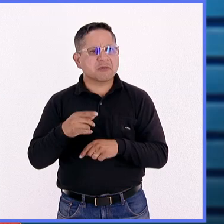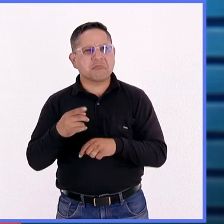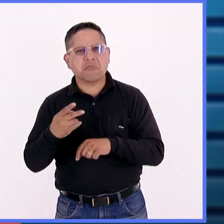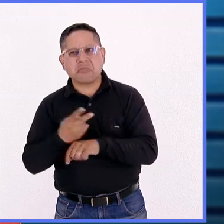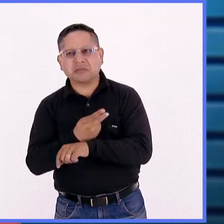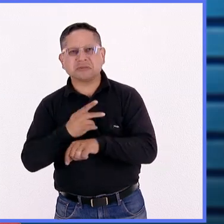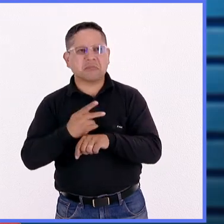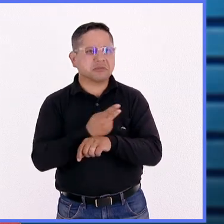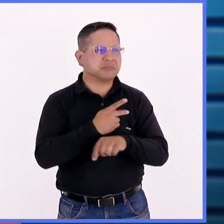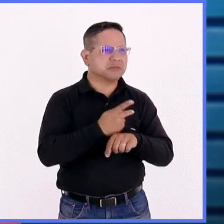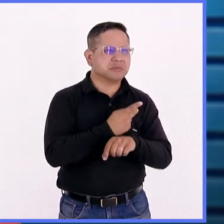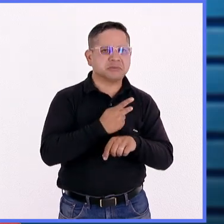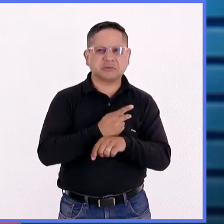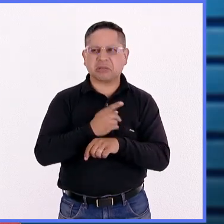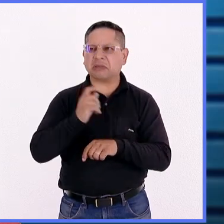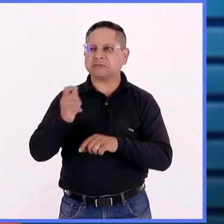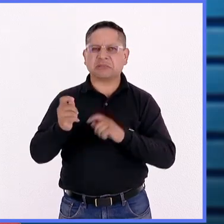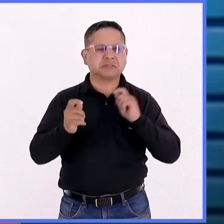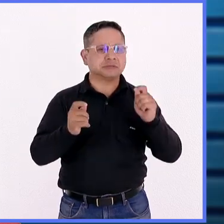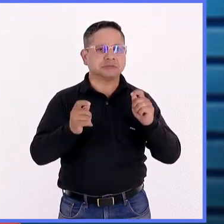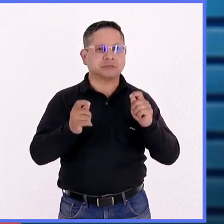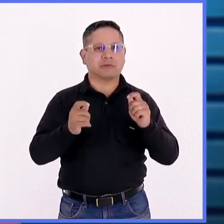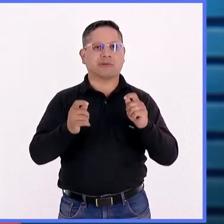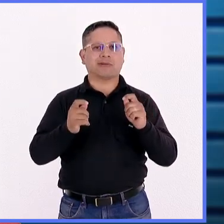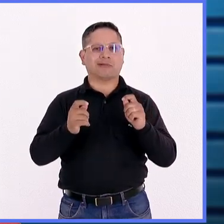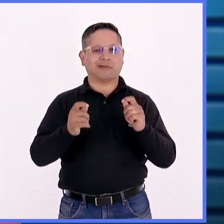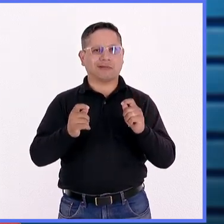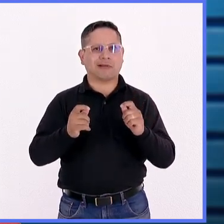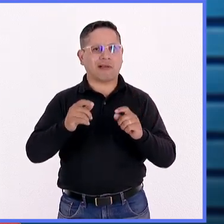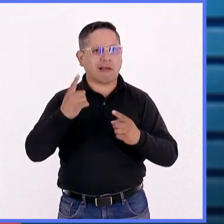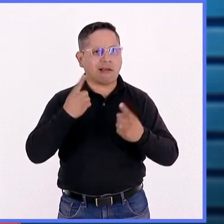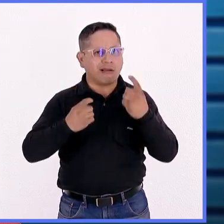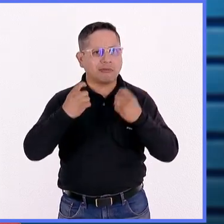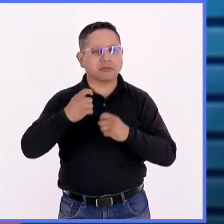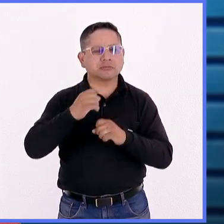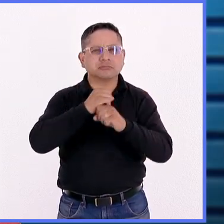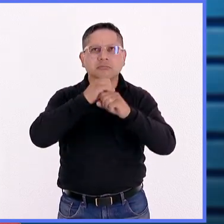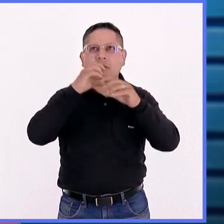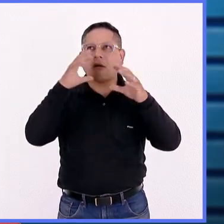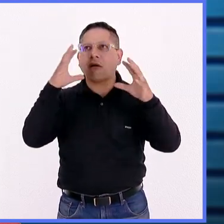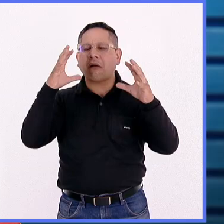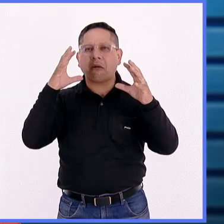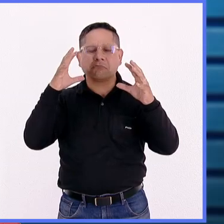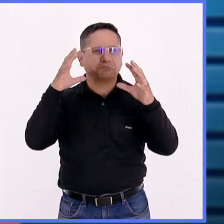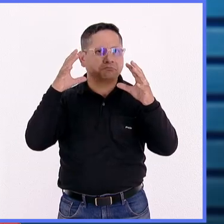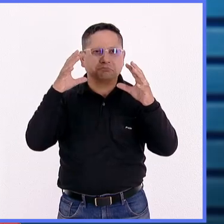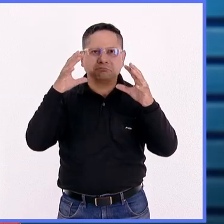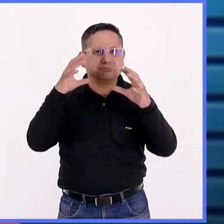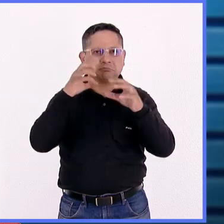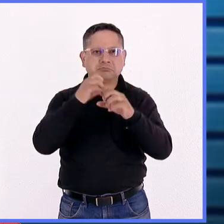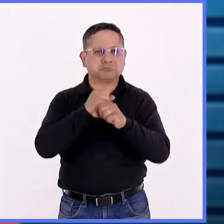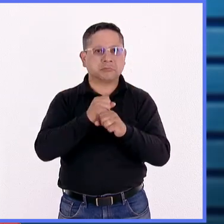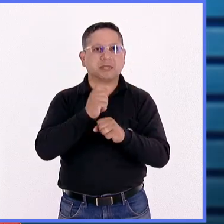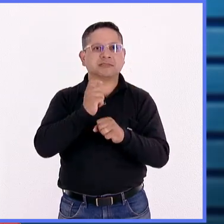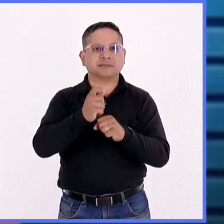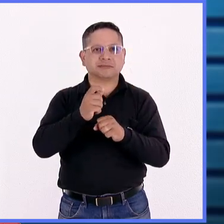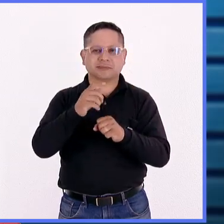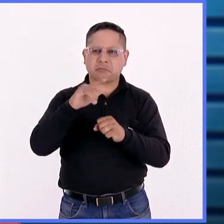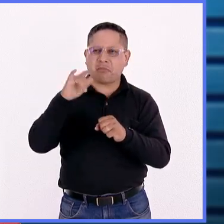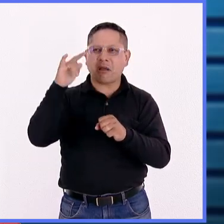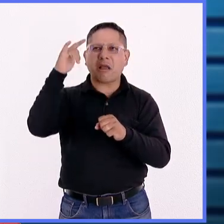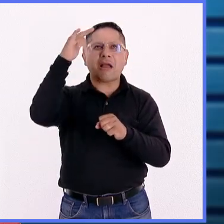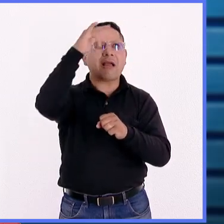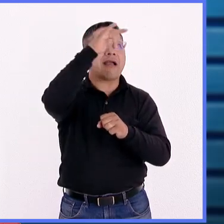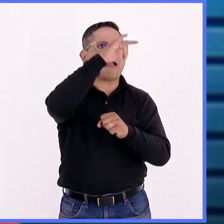pero que tienen la mirada puesta mucho más allá de lo que podemos incluso imaginar y que tiene que ver con una cosa que se llama satélites